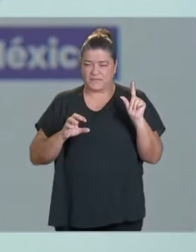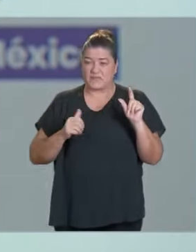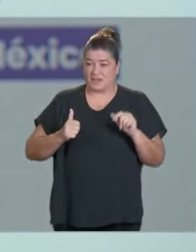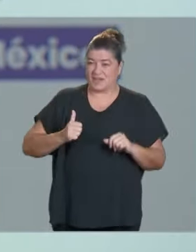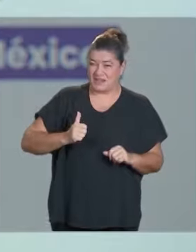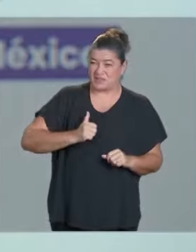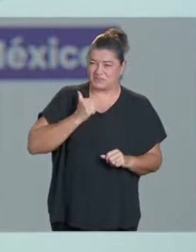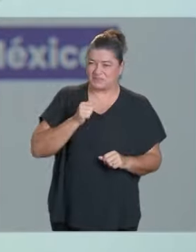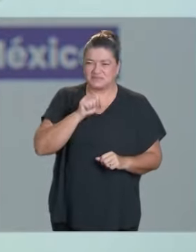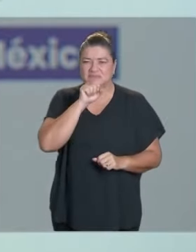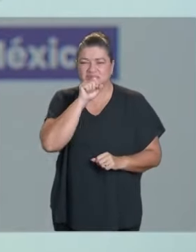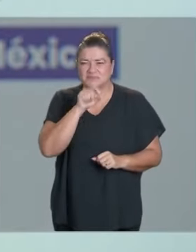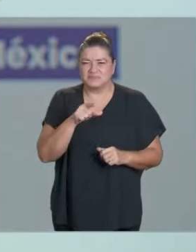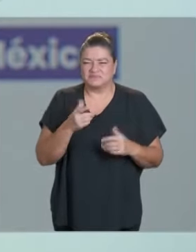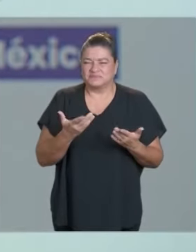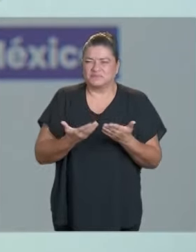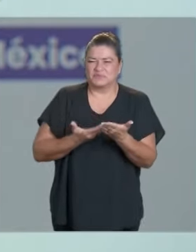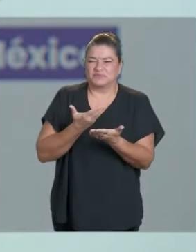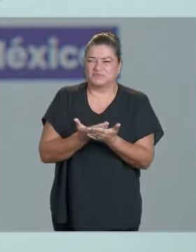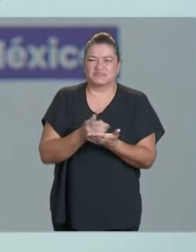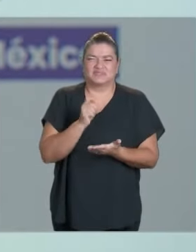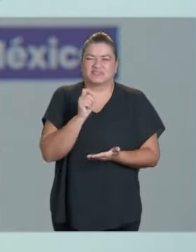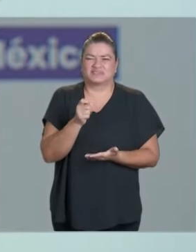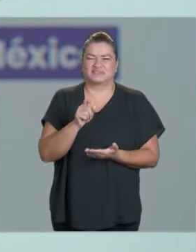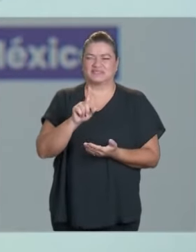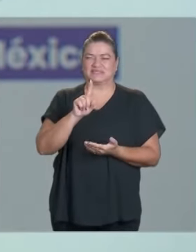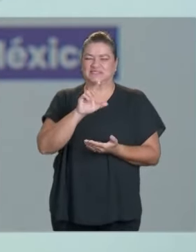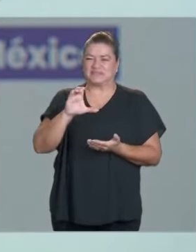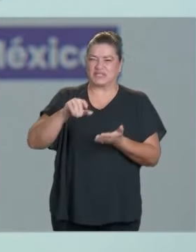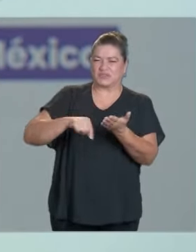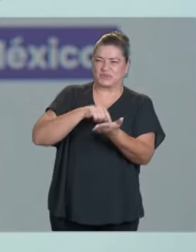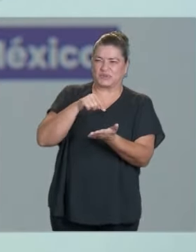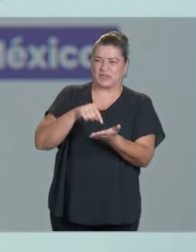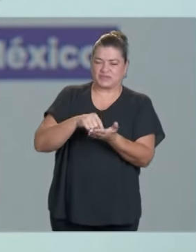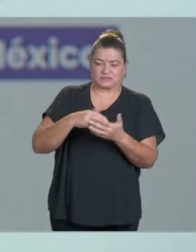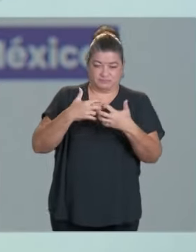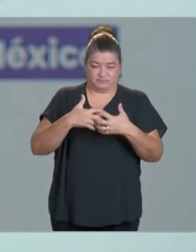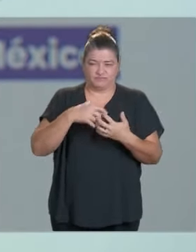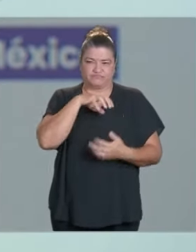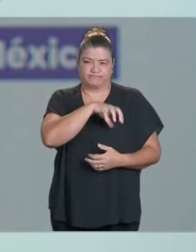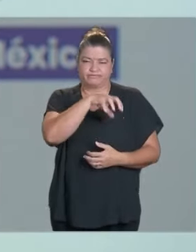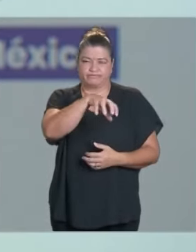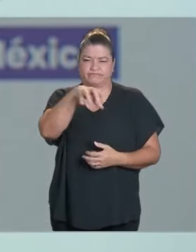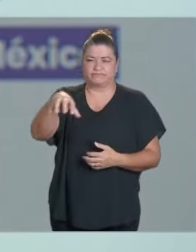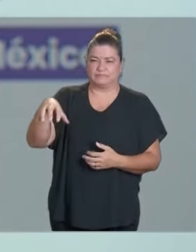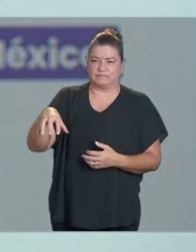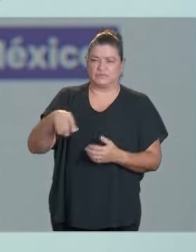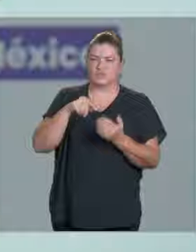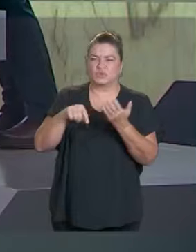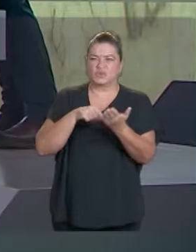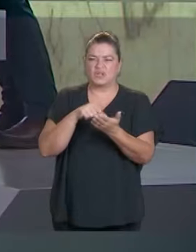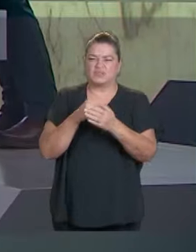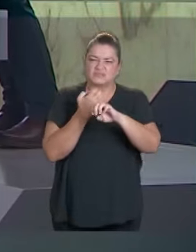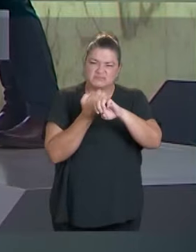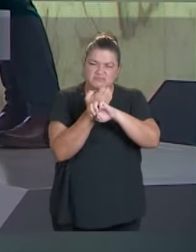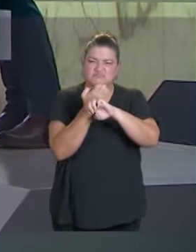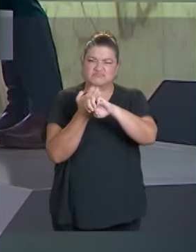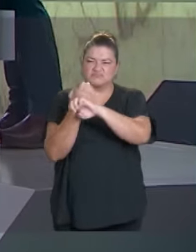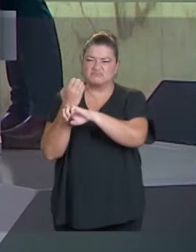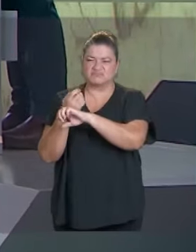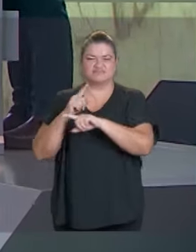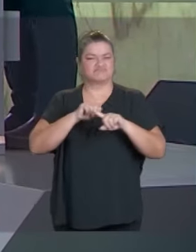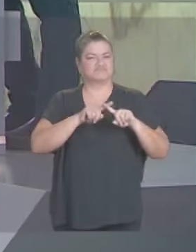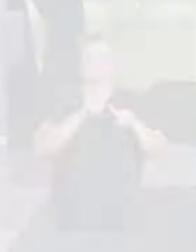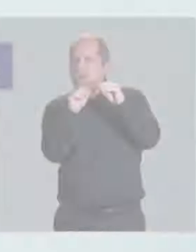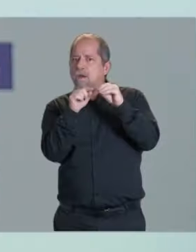cosas vamos a hacer 100 parques industriales vinculados, con vocaciones regionales, con educación y desarrollo